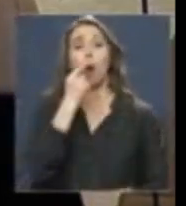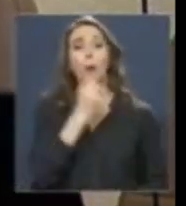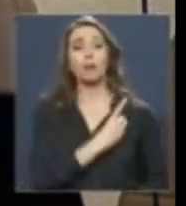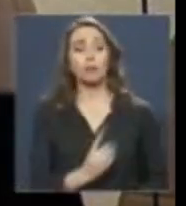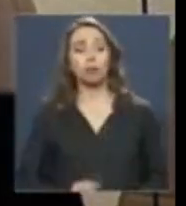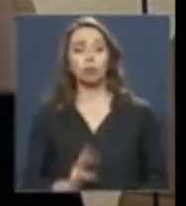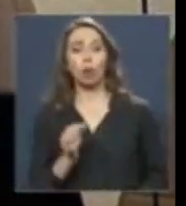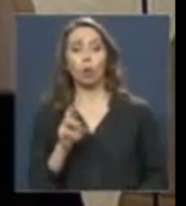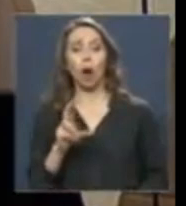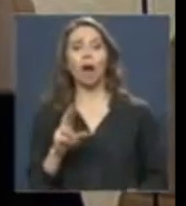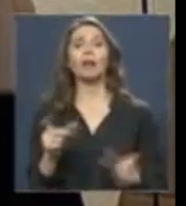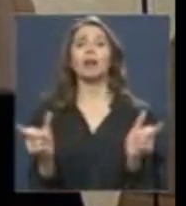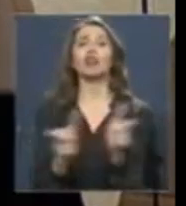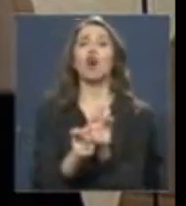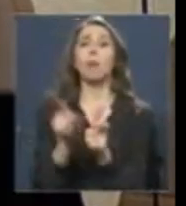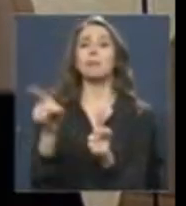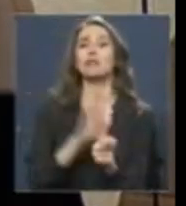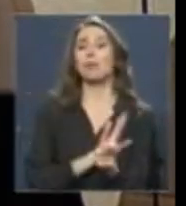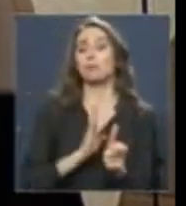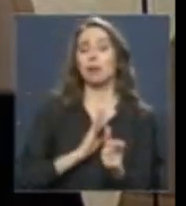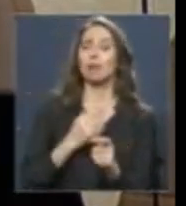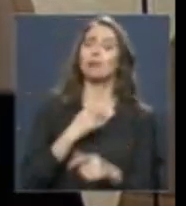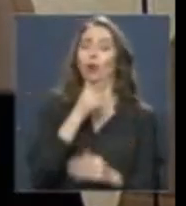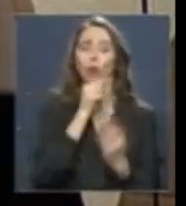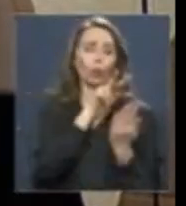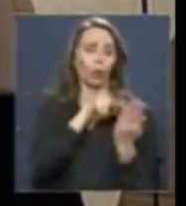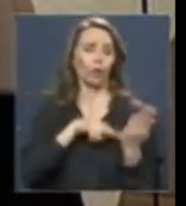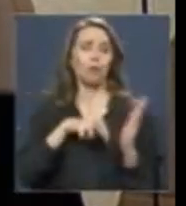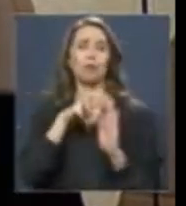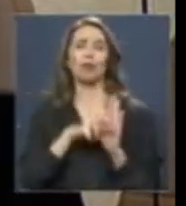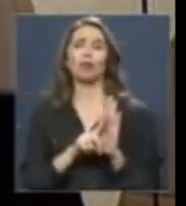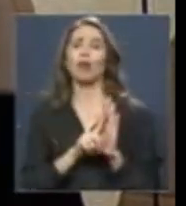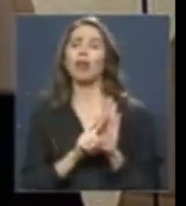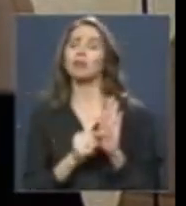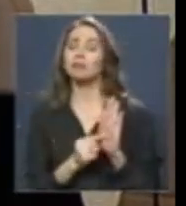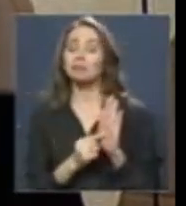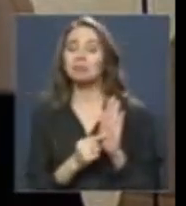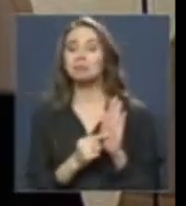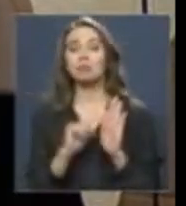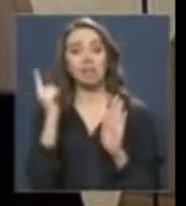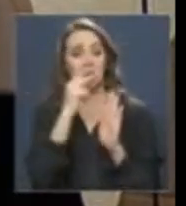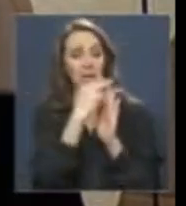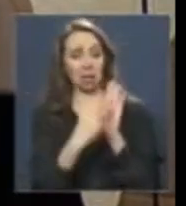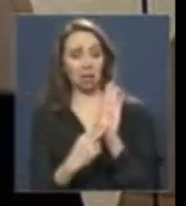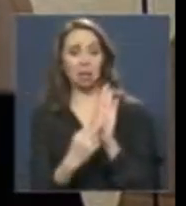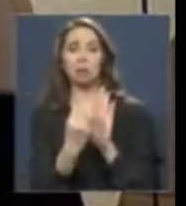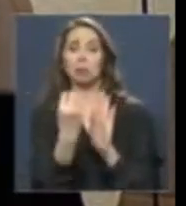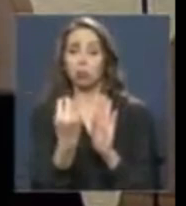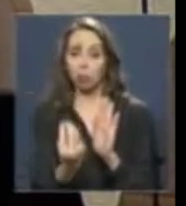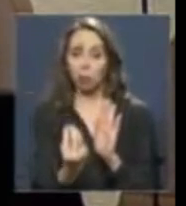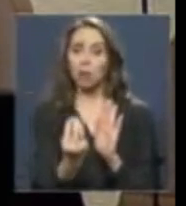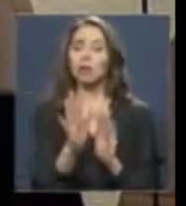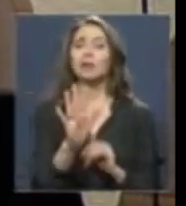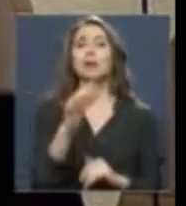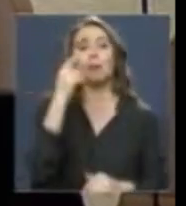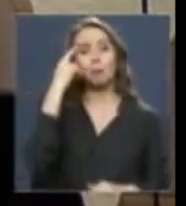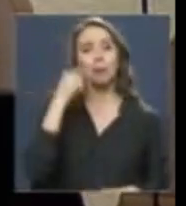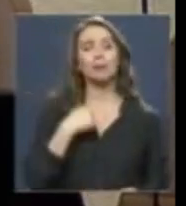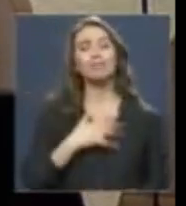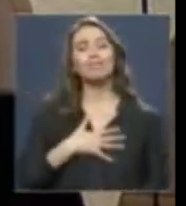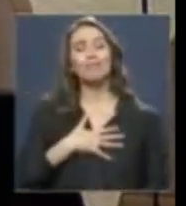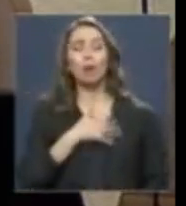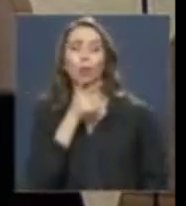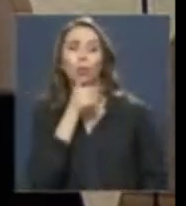A propósito de una duda que me surge con el proyecto de ley, que en general me parece muy bien, pero es una duda.